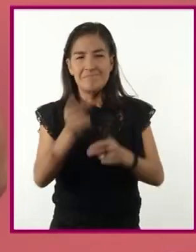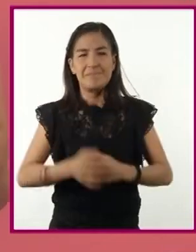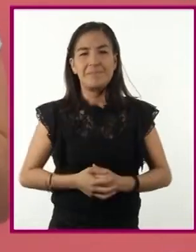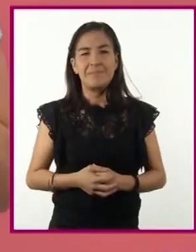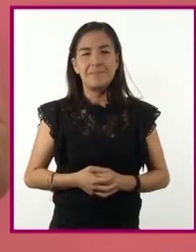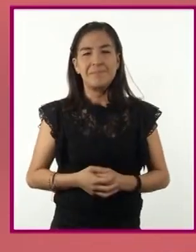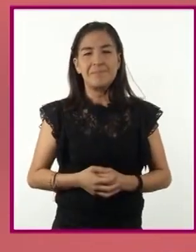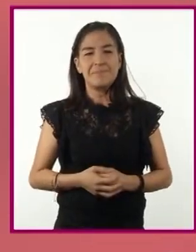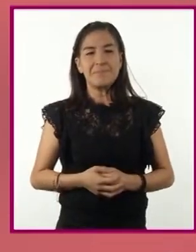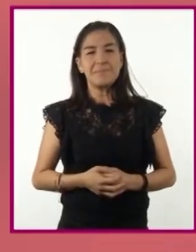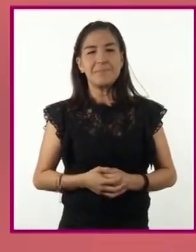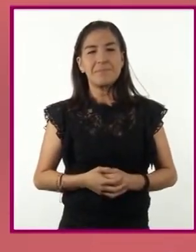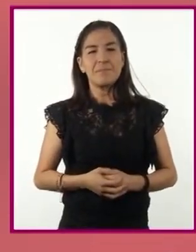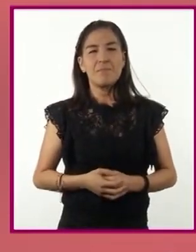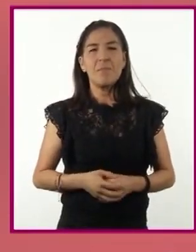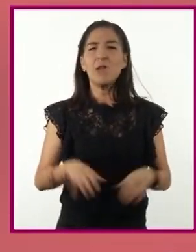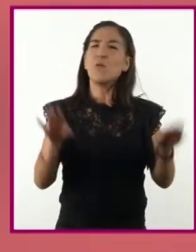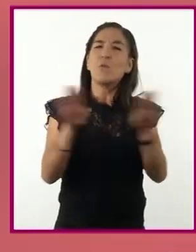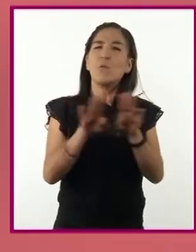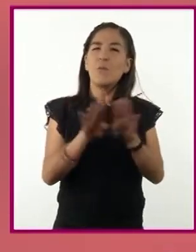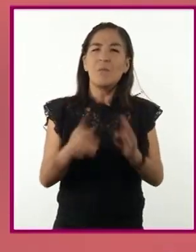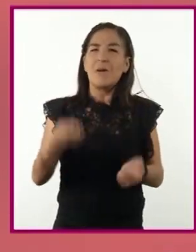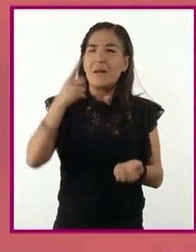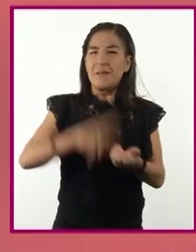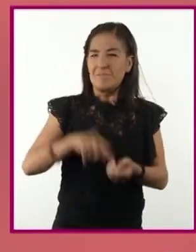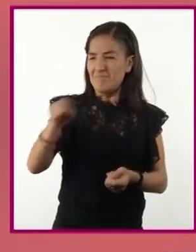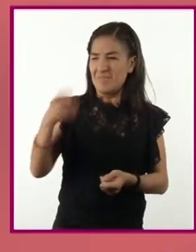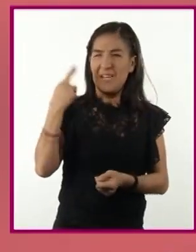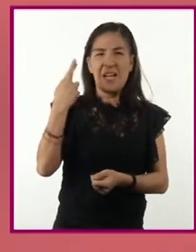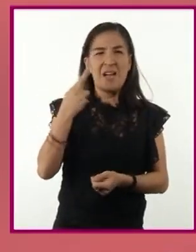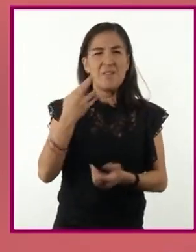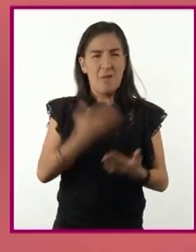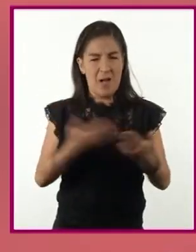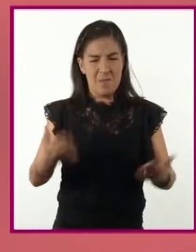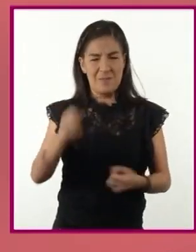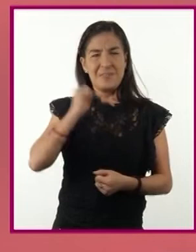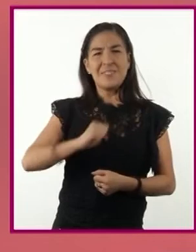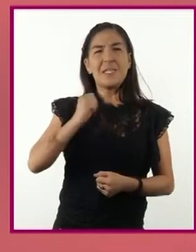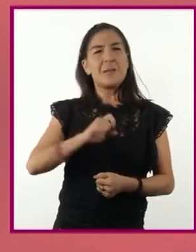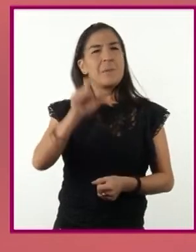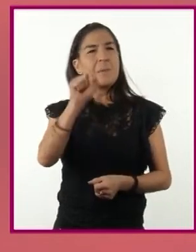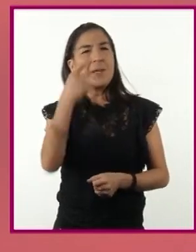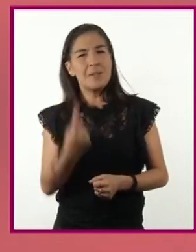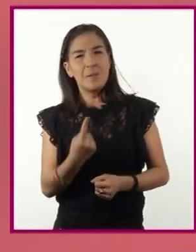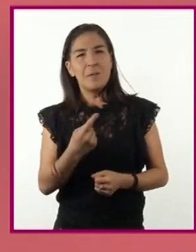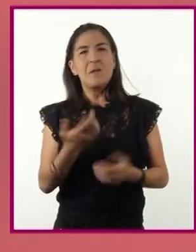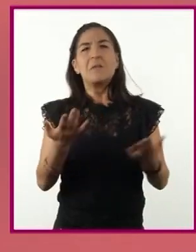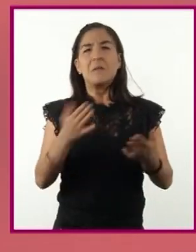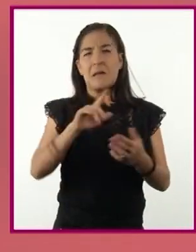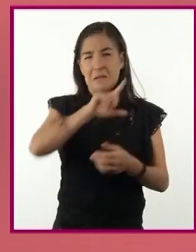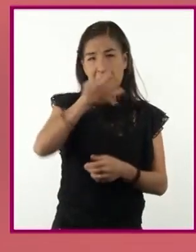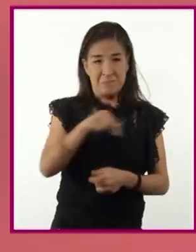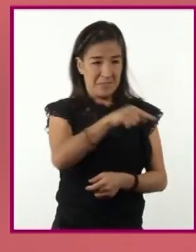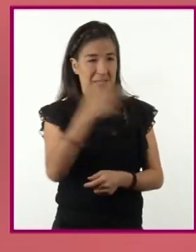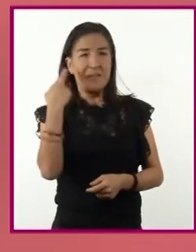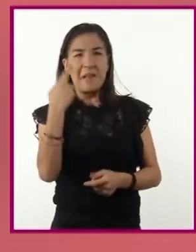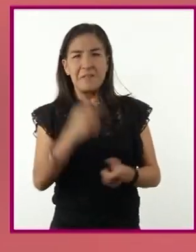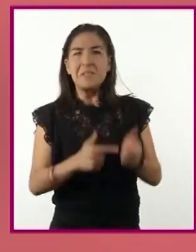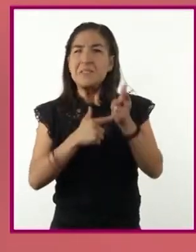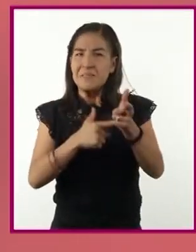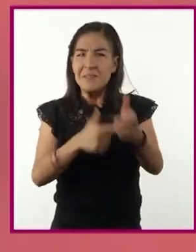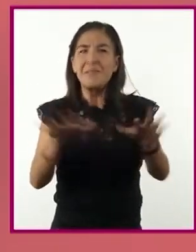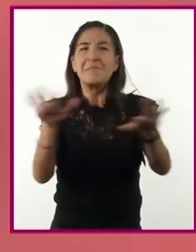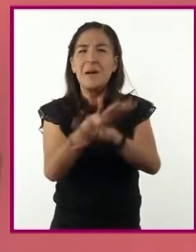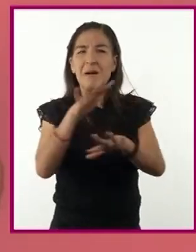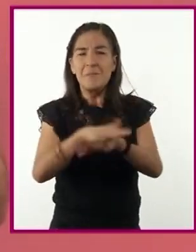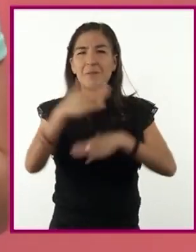¿cómo será la radio en pleno siglo XXI? Y si será capaz de continuar adaptándose al ambiente digital